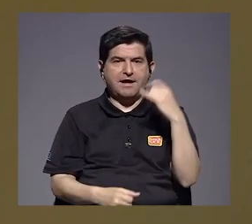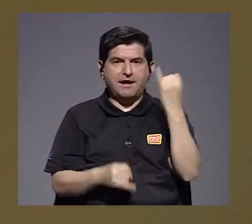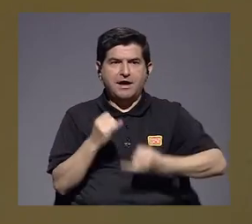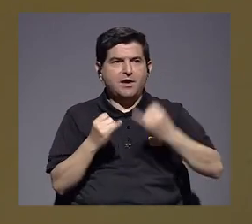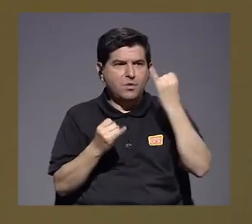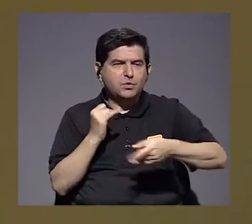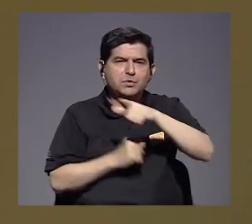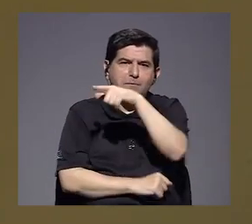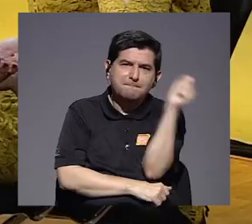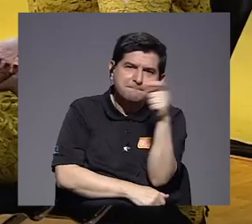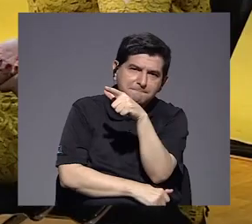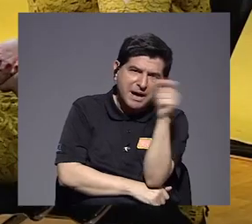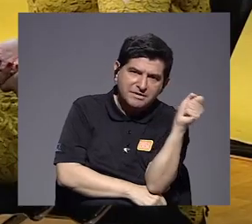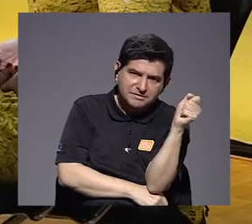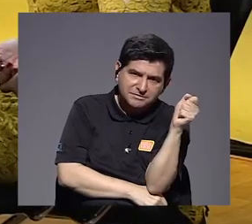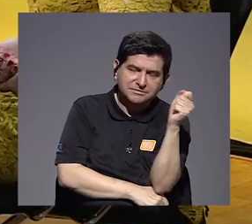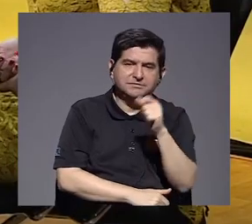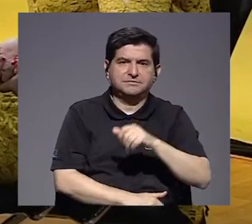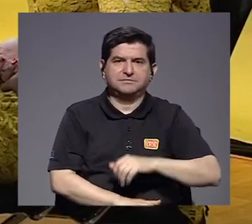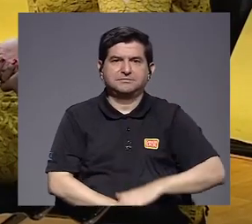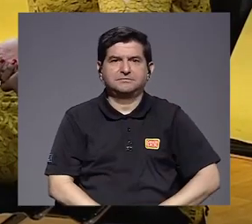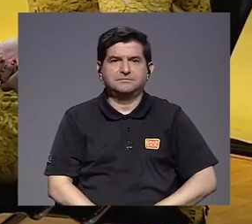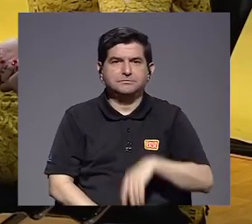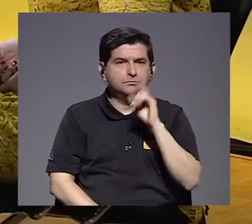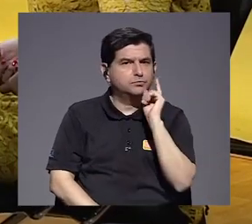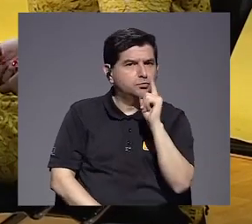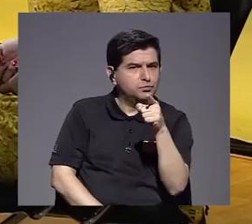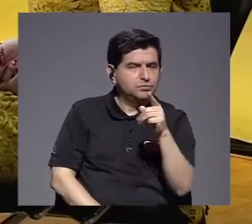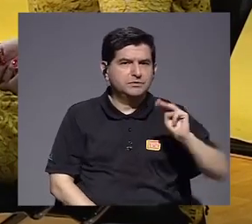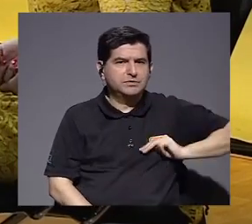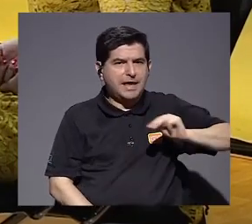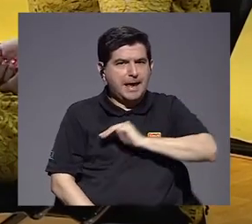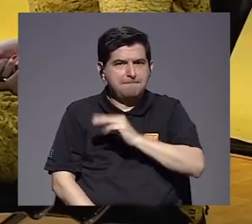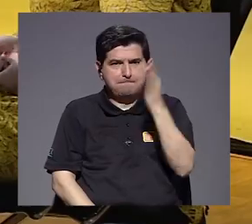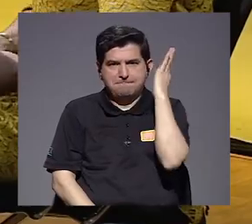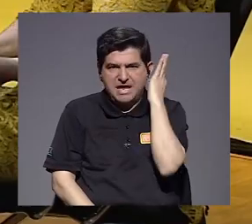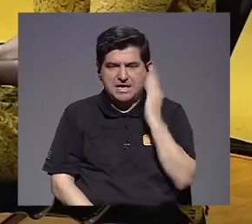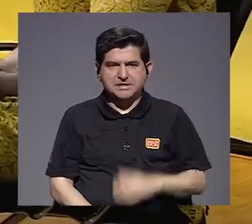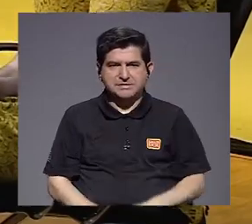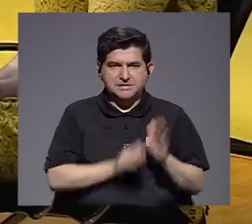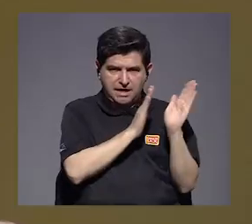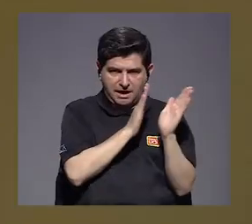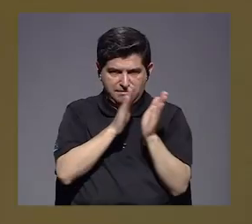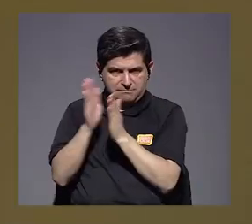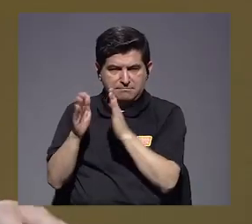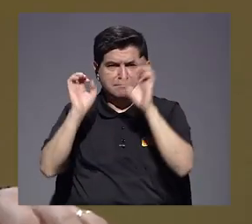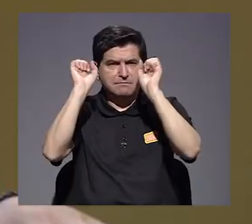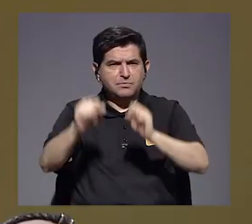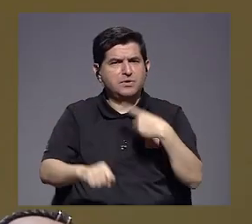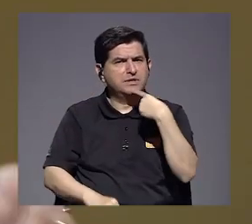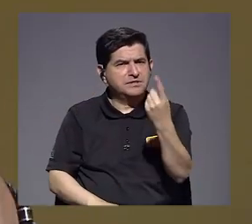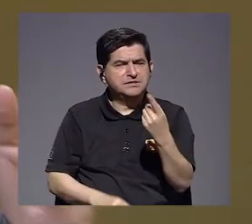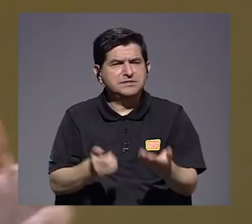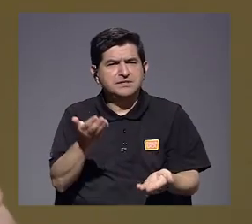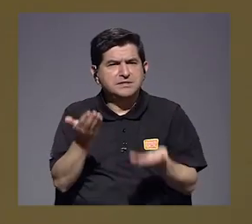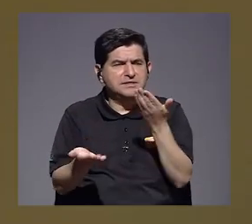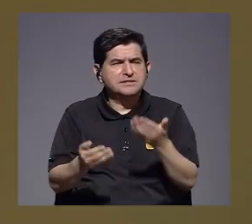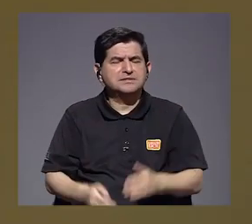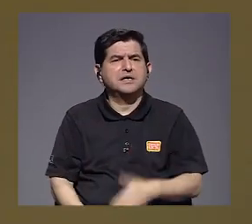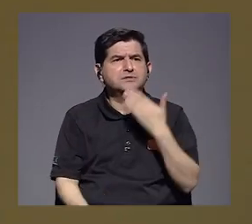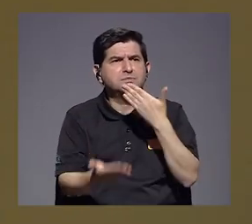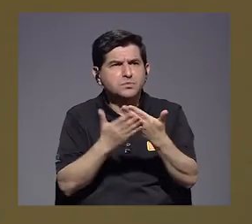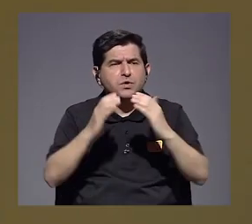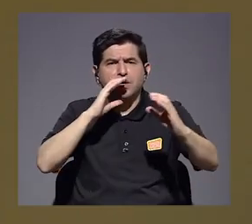últimos meses, ¿verdad? Usted como ministra de Planificación, ¿podría catalogar que existe una muy buena